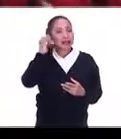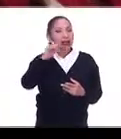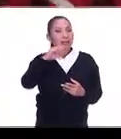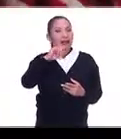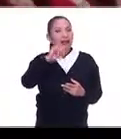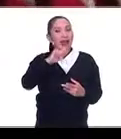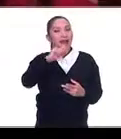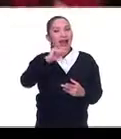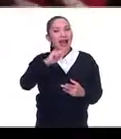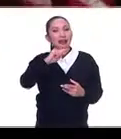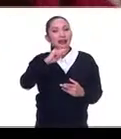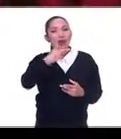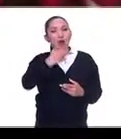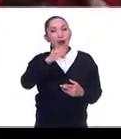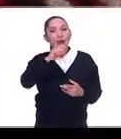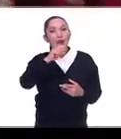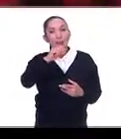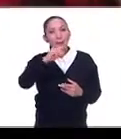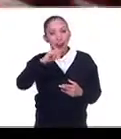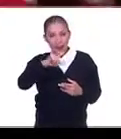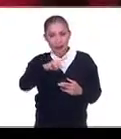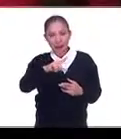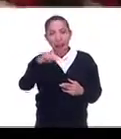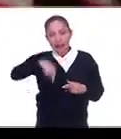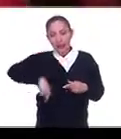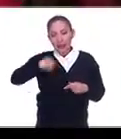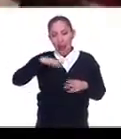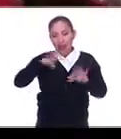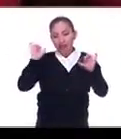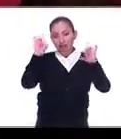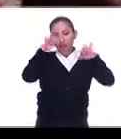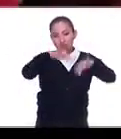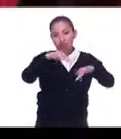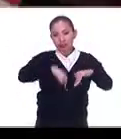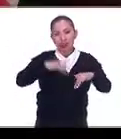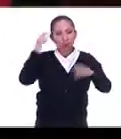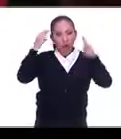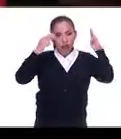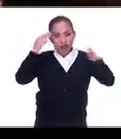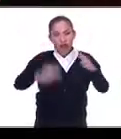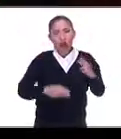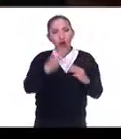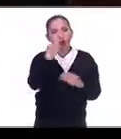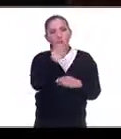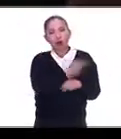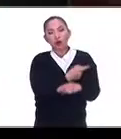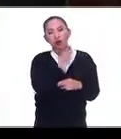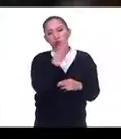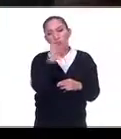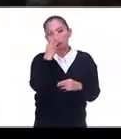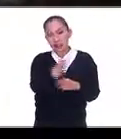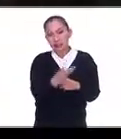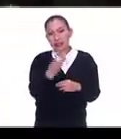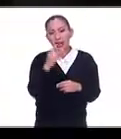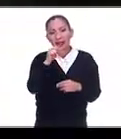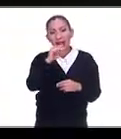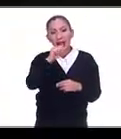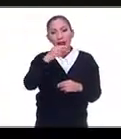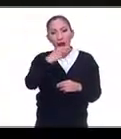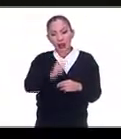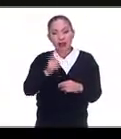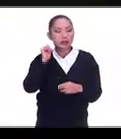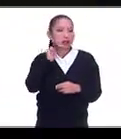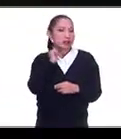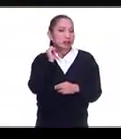Toltepec, tuvimos un evento aquí en el Franz Mayer, 1, 2, 3 por Tlawí, que promovió la ahora senadora